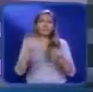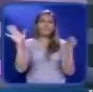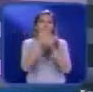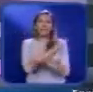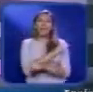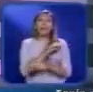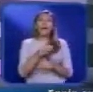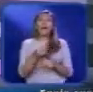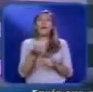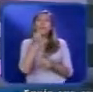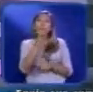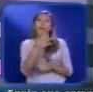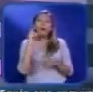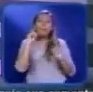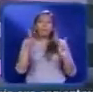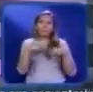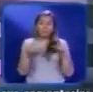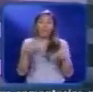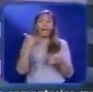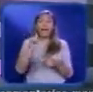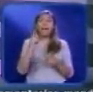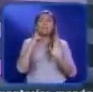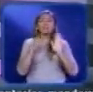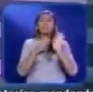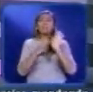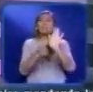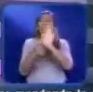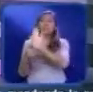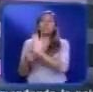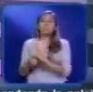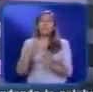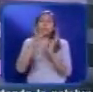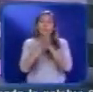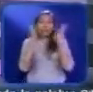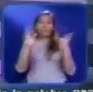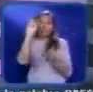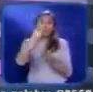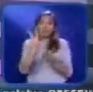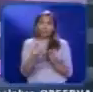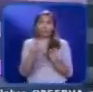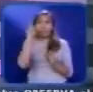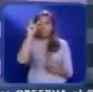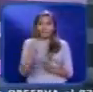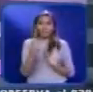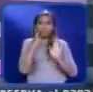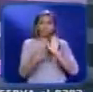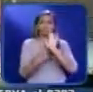presentaciones programadas tenemos la de un gran venezolano ícono de nuestro país